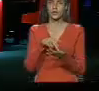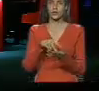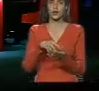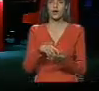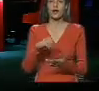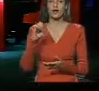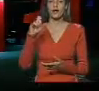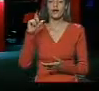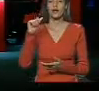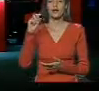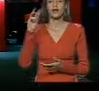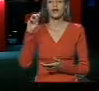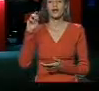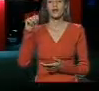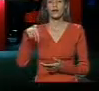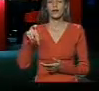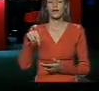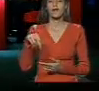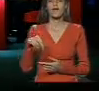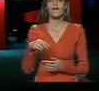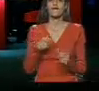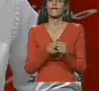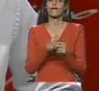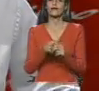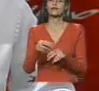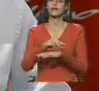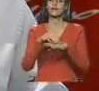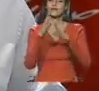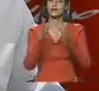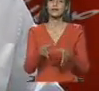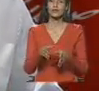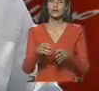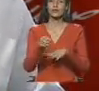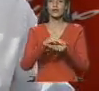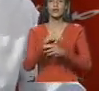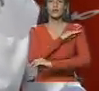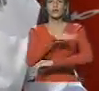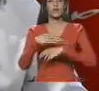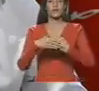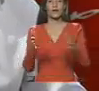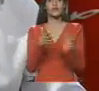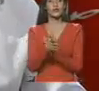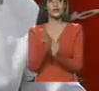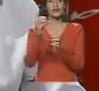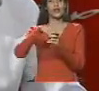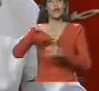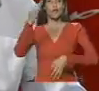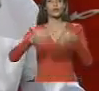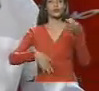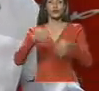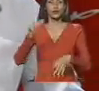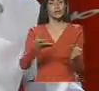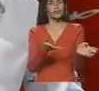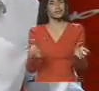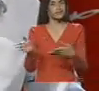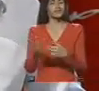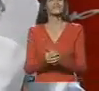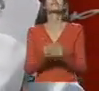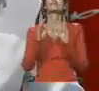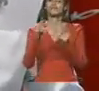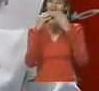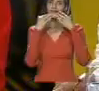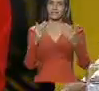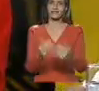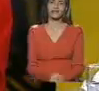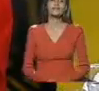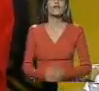Rojas, nuestro viceministro del Ministerio del Poder Popular del Interior y Justicia. Bienvenido Edwin. Gracias Alíctor